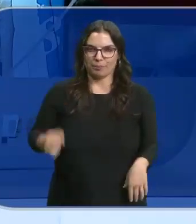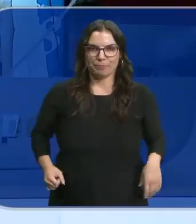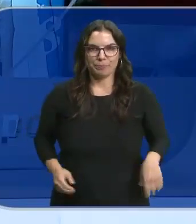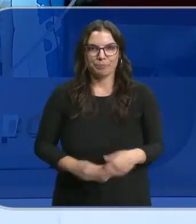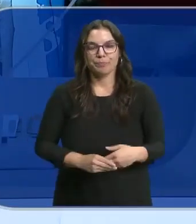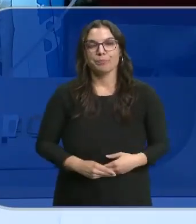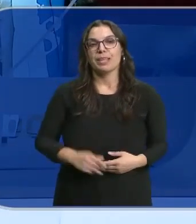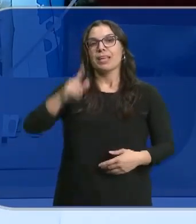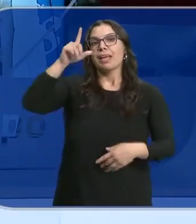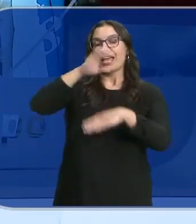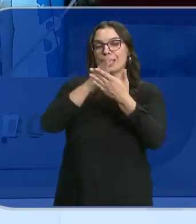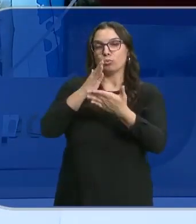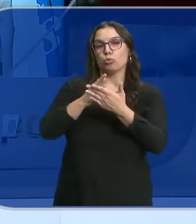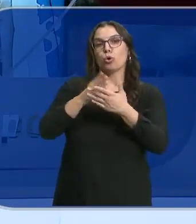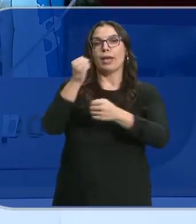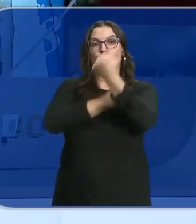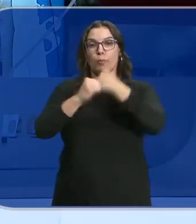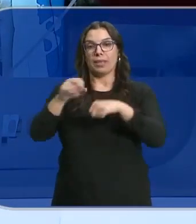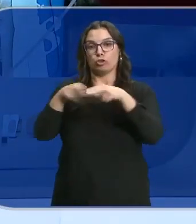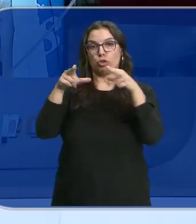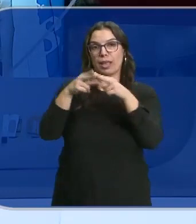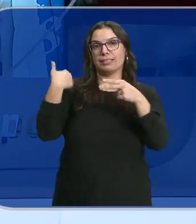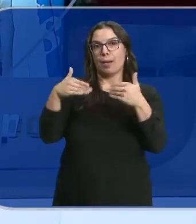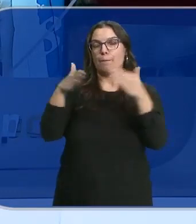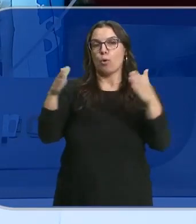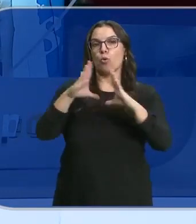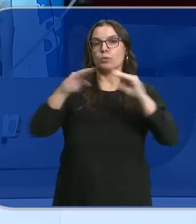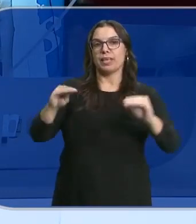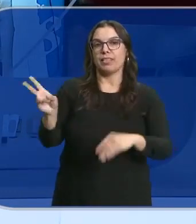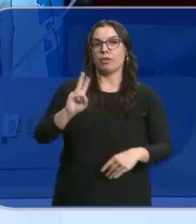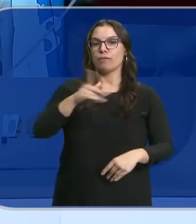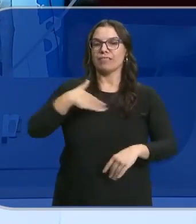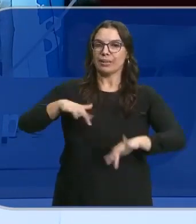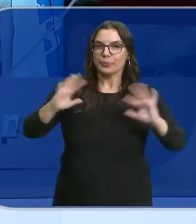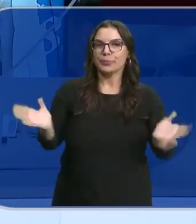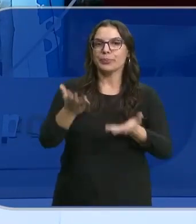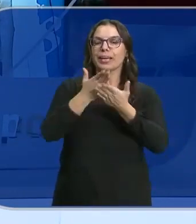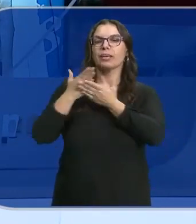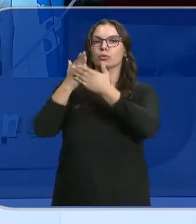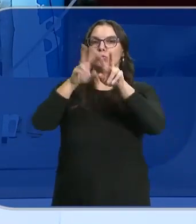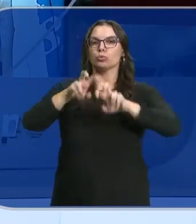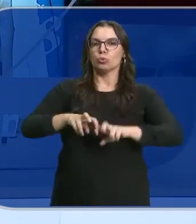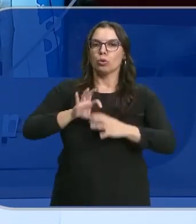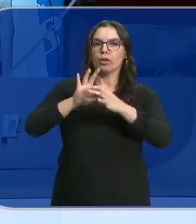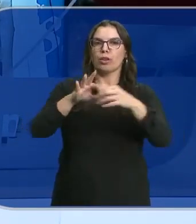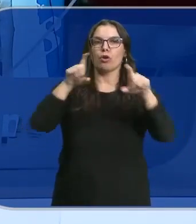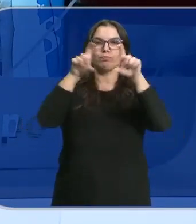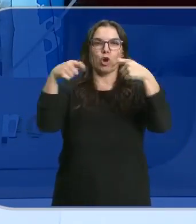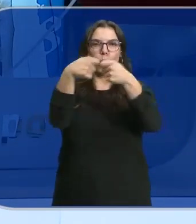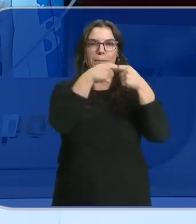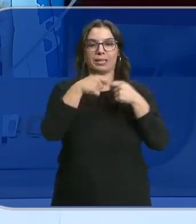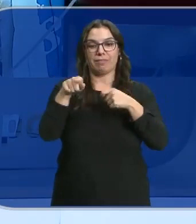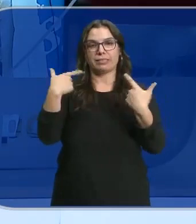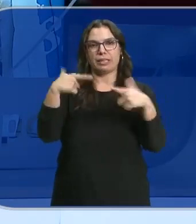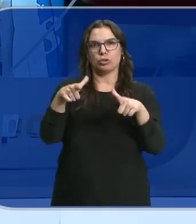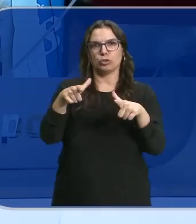La Cátedra de Economía Social ha iniciado su andadura en la Universidad de Valladolid. Pretende fomentar los estudios relacionados con el cooperativismo, un